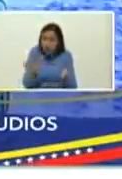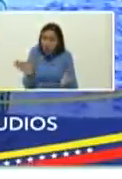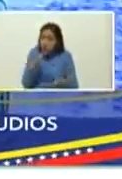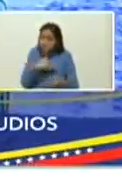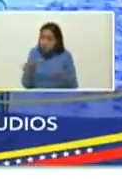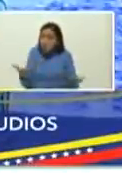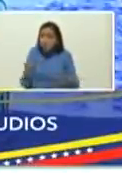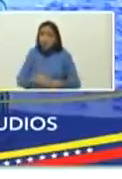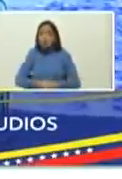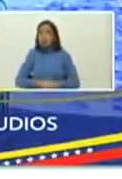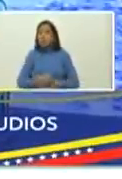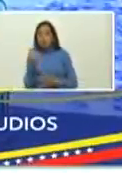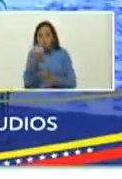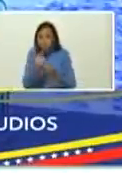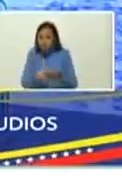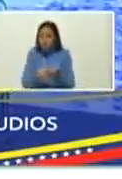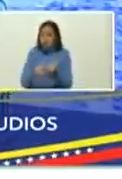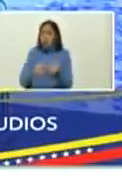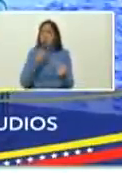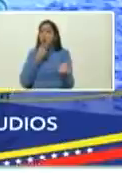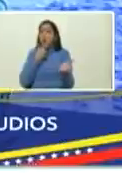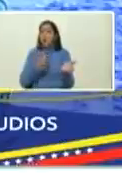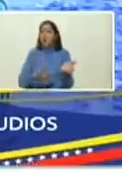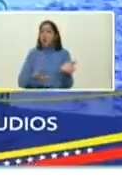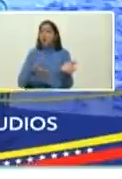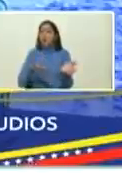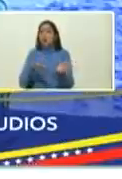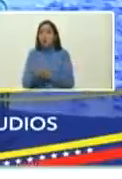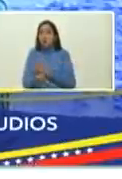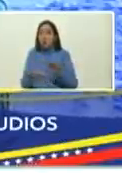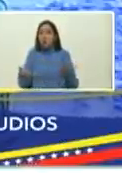de portada detalle lo ponen en inglés los